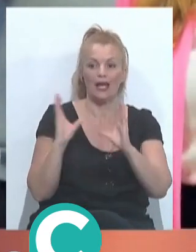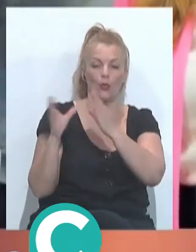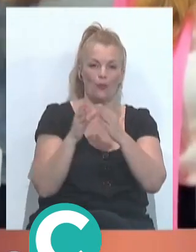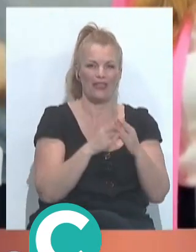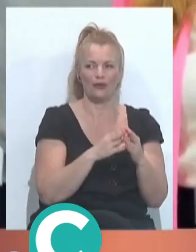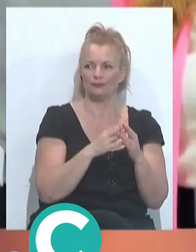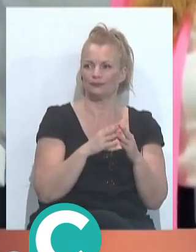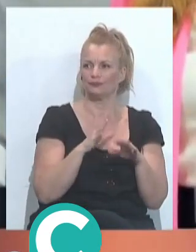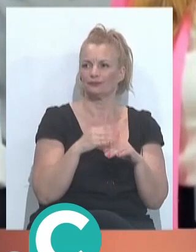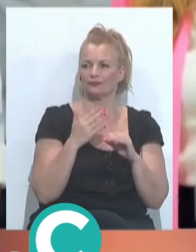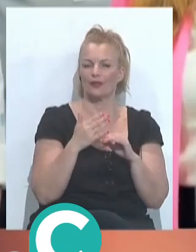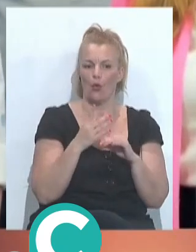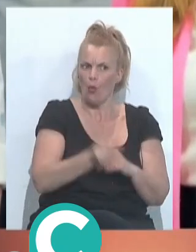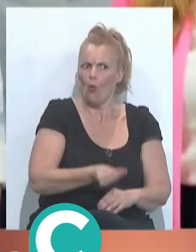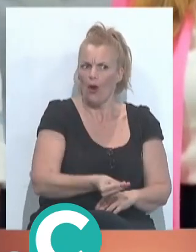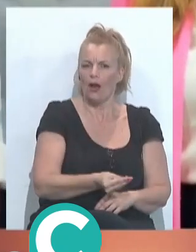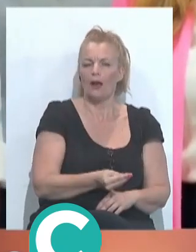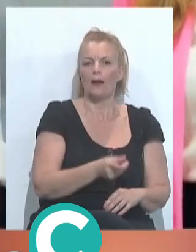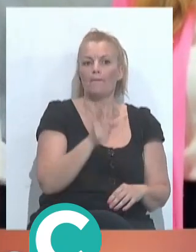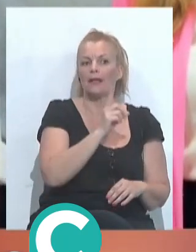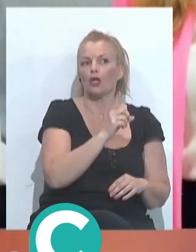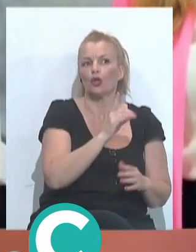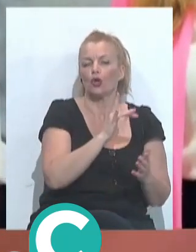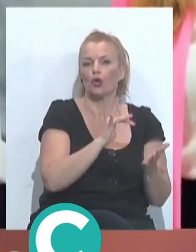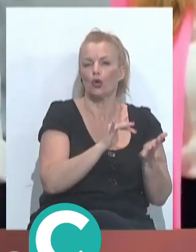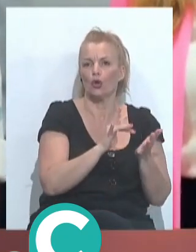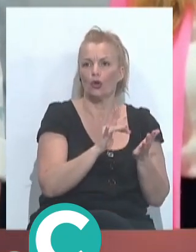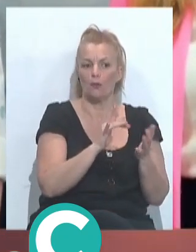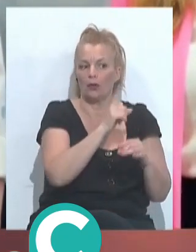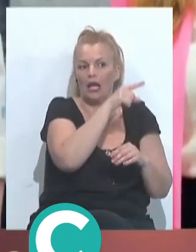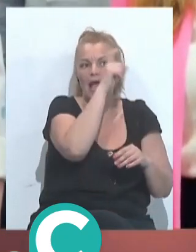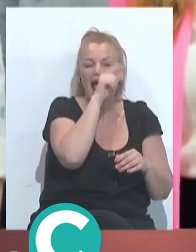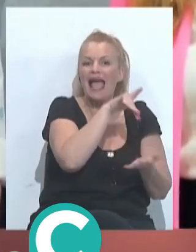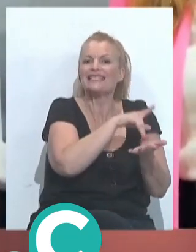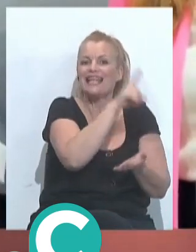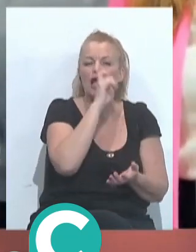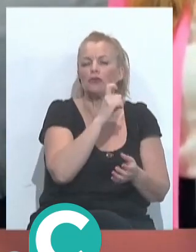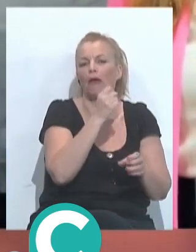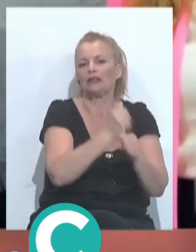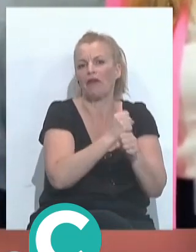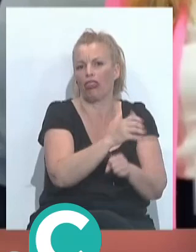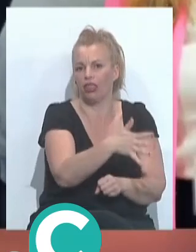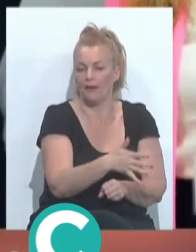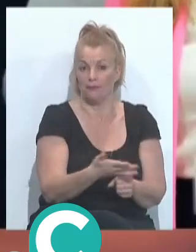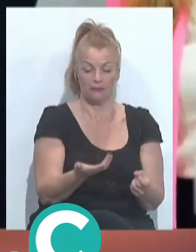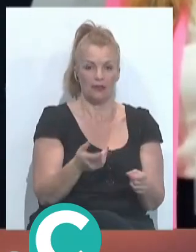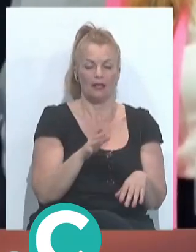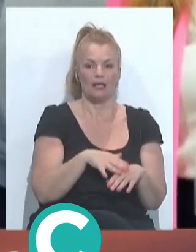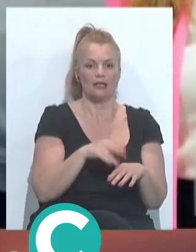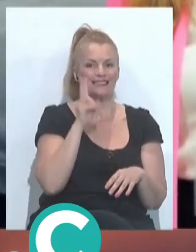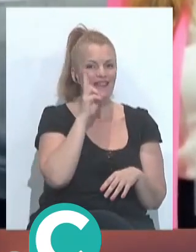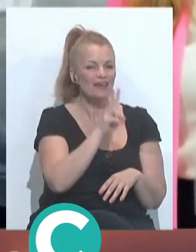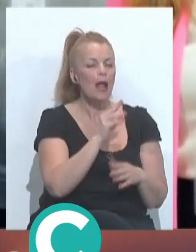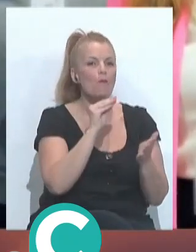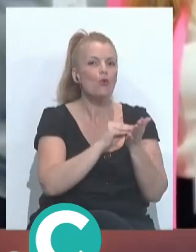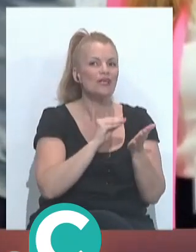¿no? De estas que hablamos punteras, que a lo mejor no ha sido en su año, porque... Claro, por lo que sea, creo. Y, por ejemplo, es verdad que después se habla, tú dices, se le